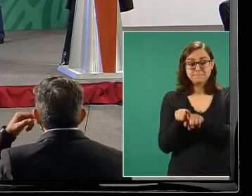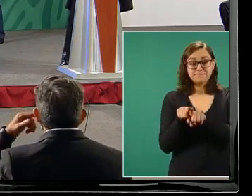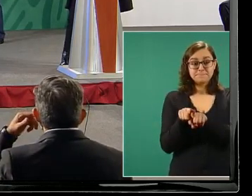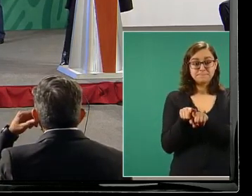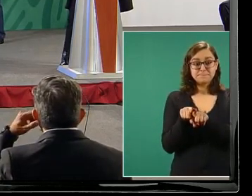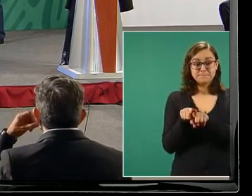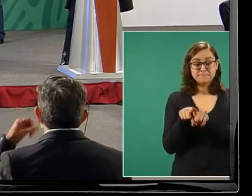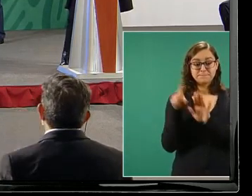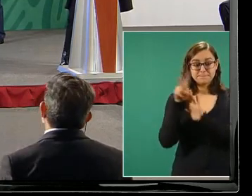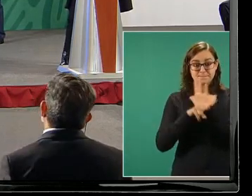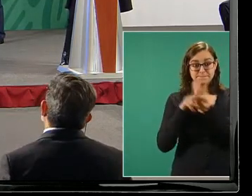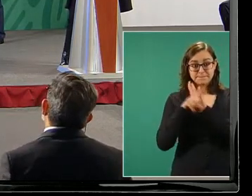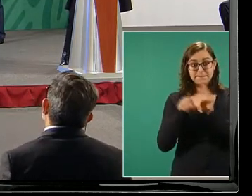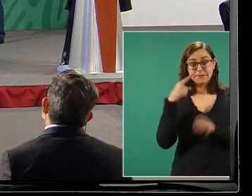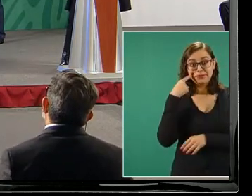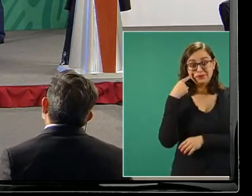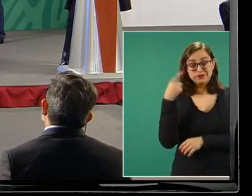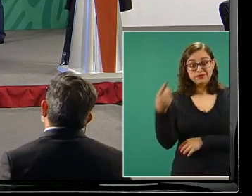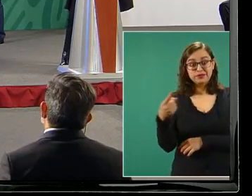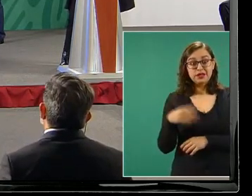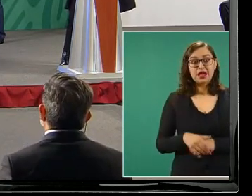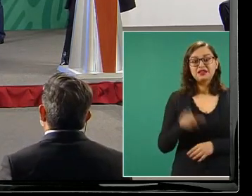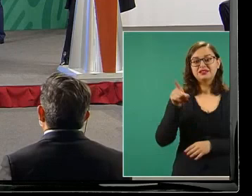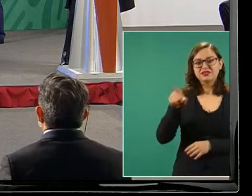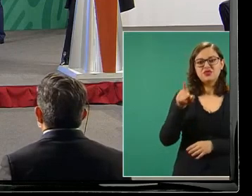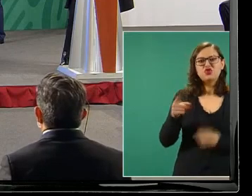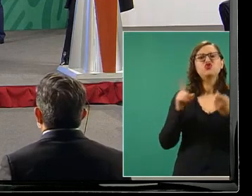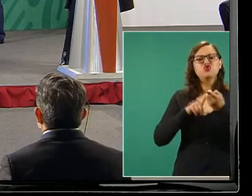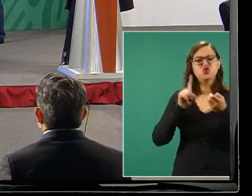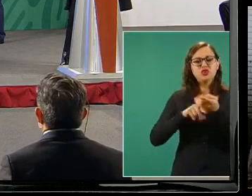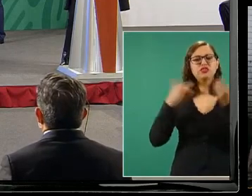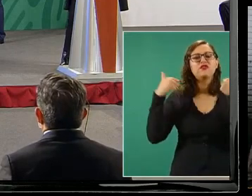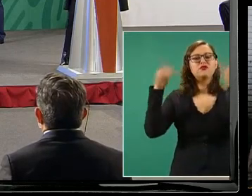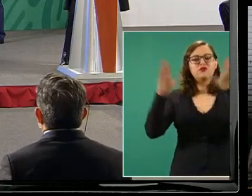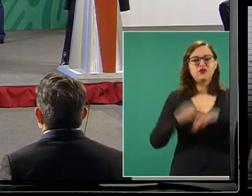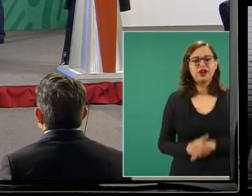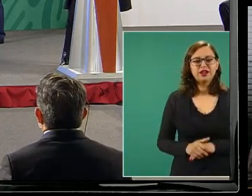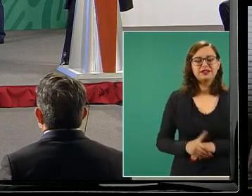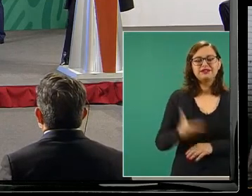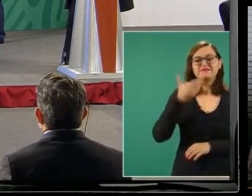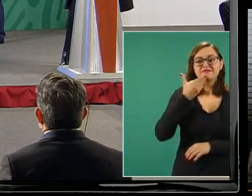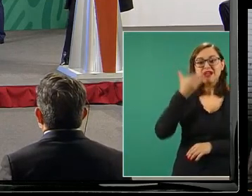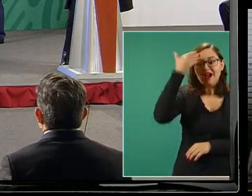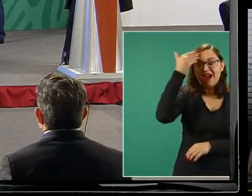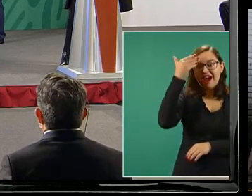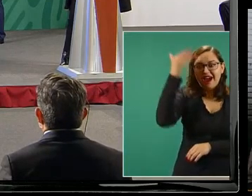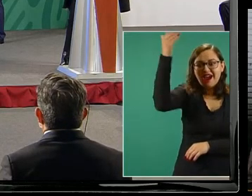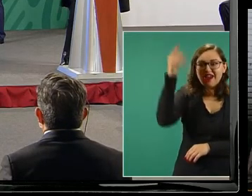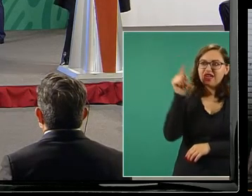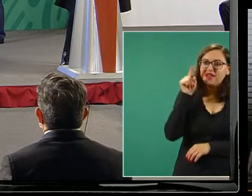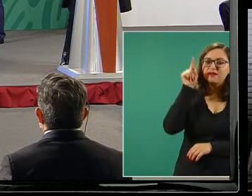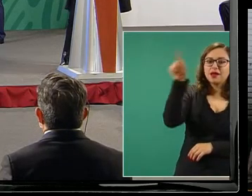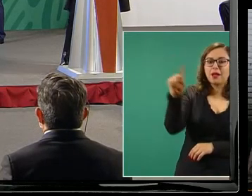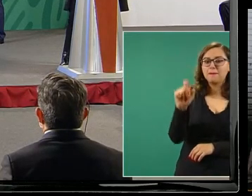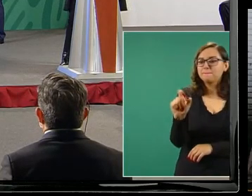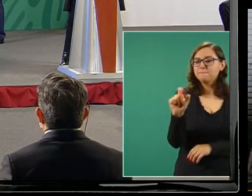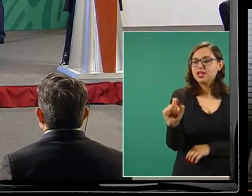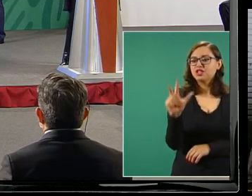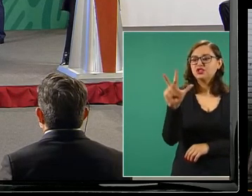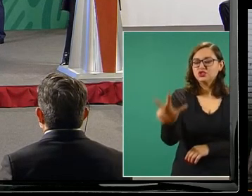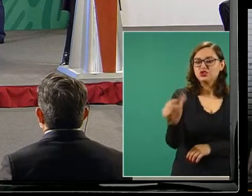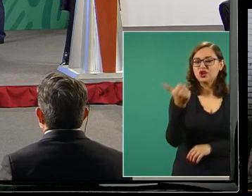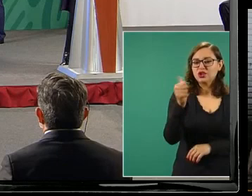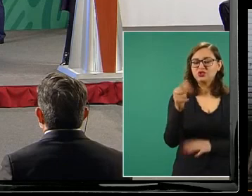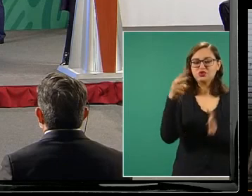bienestar corresponde a video árabe publicado el día 28 de agosto de 2021 disponible en la siguiente liga